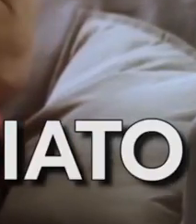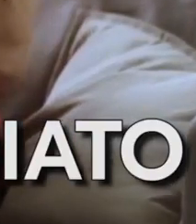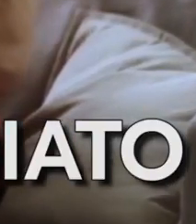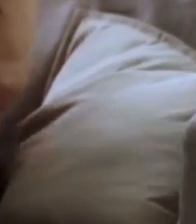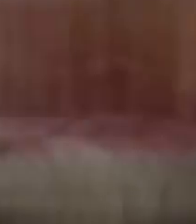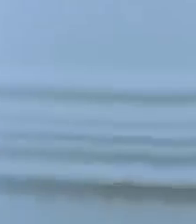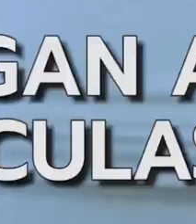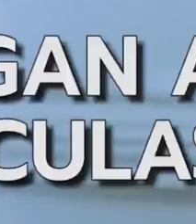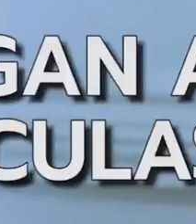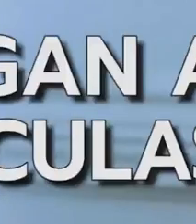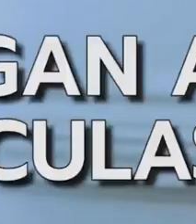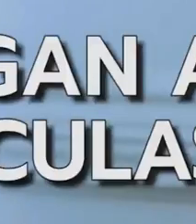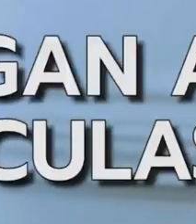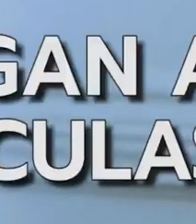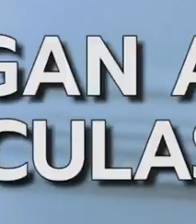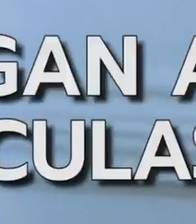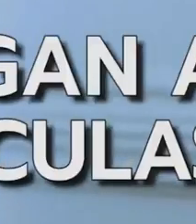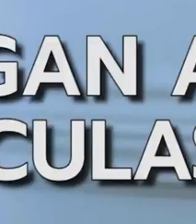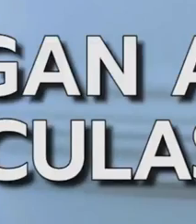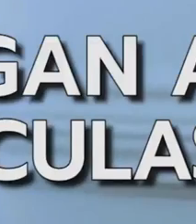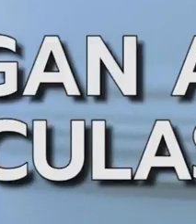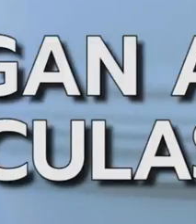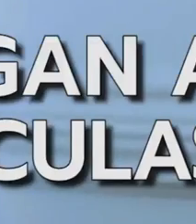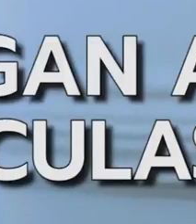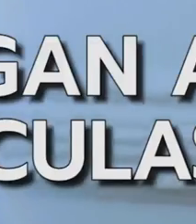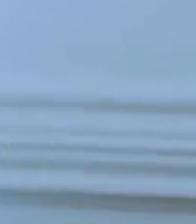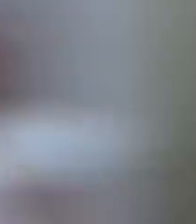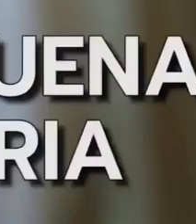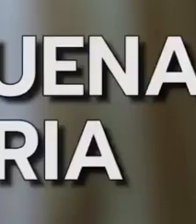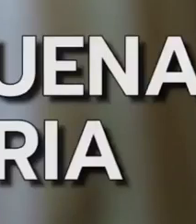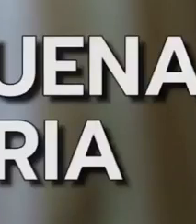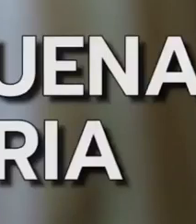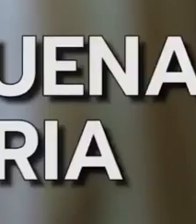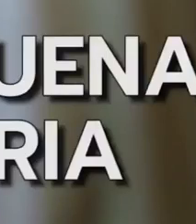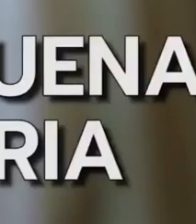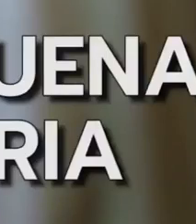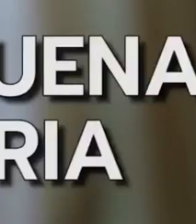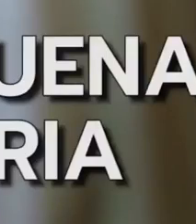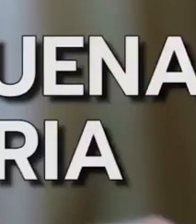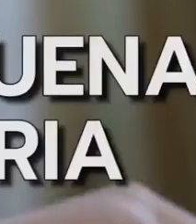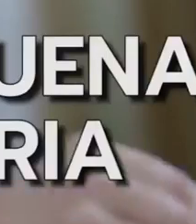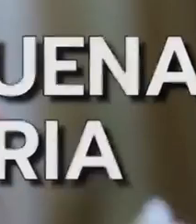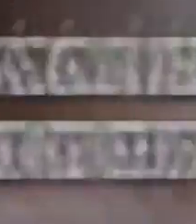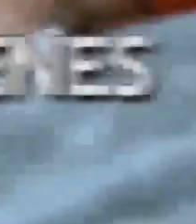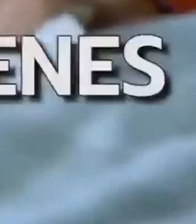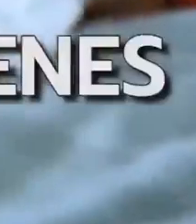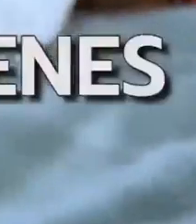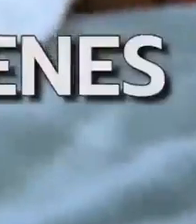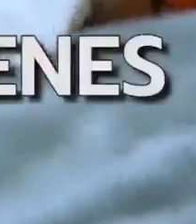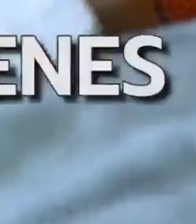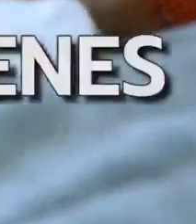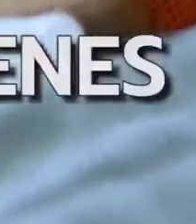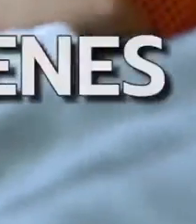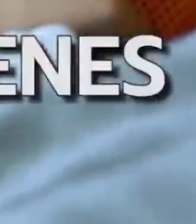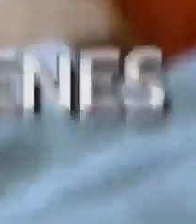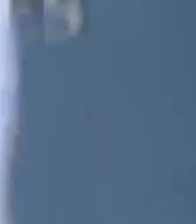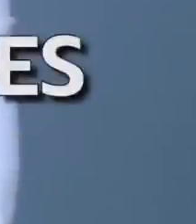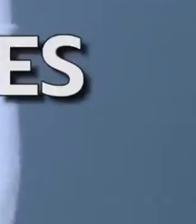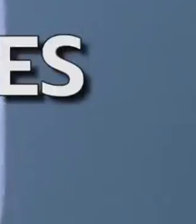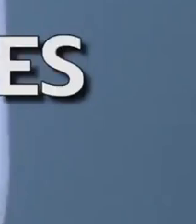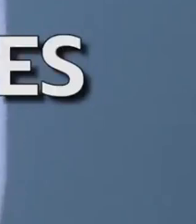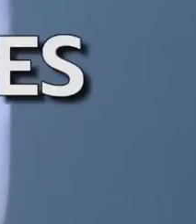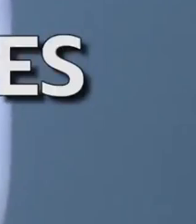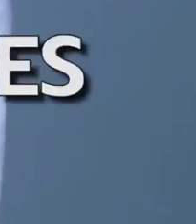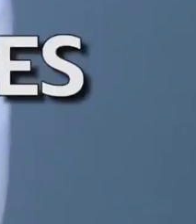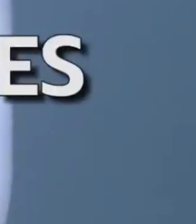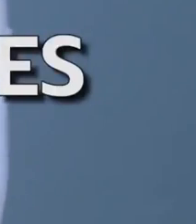después de toser o estornudar. Los virus se propagan a través de las gotículas. Si mantienes una buena higiene respiratoria, estarás protegiendo a quienes te rodean de